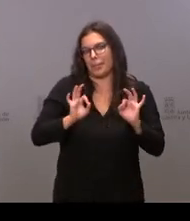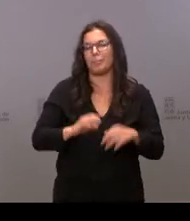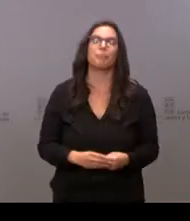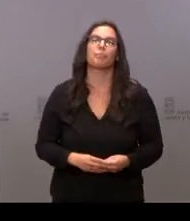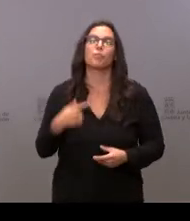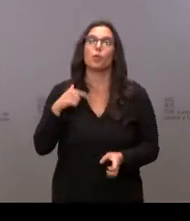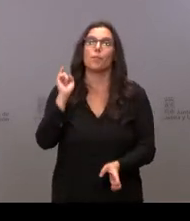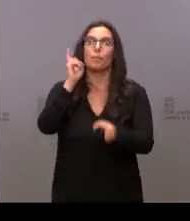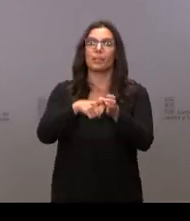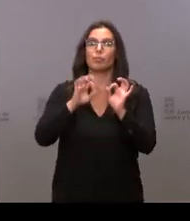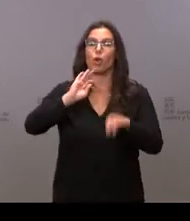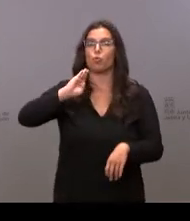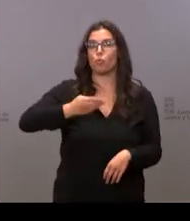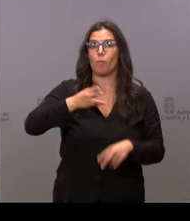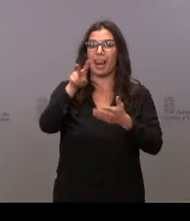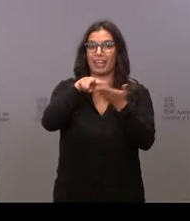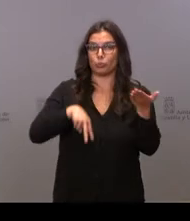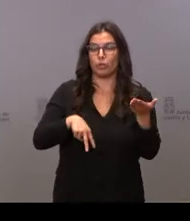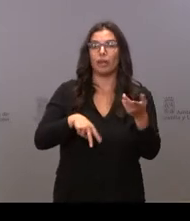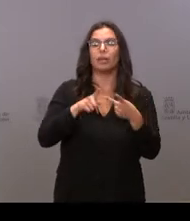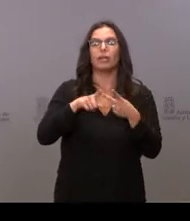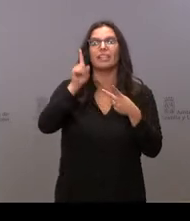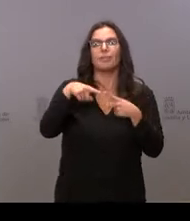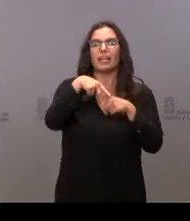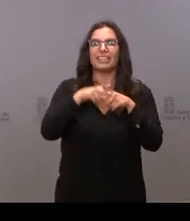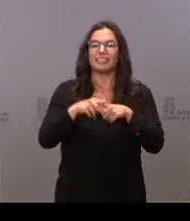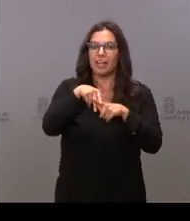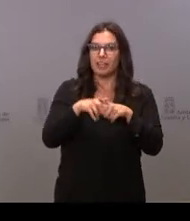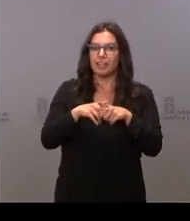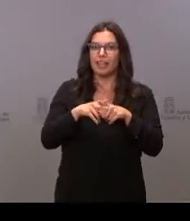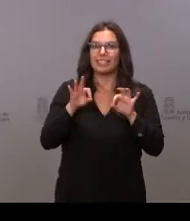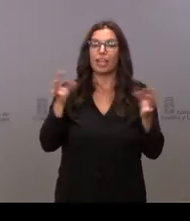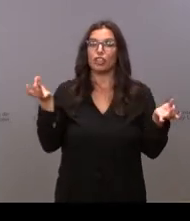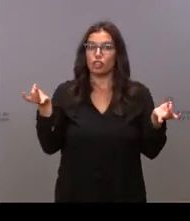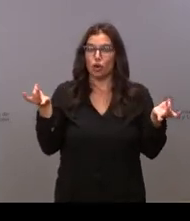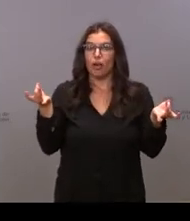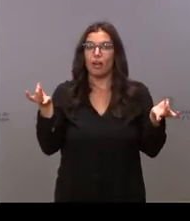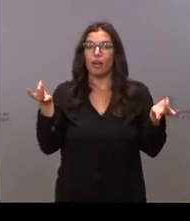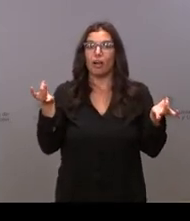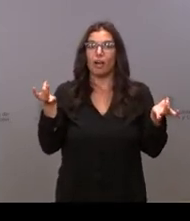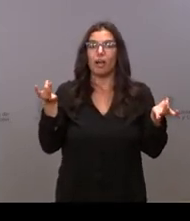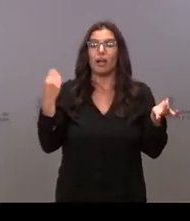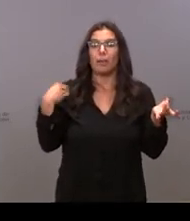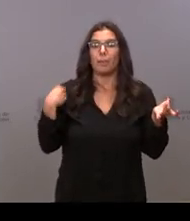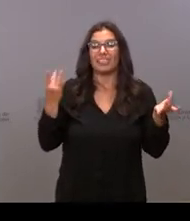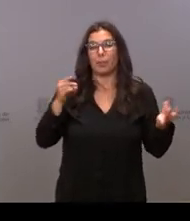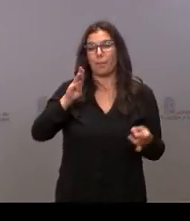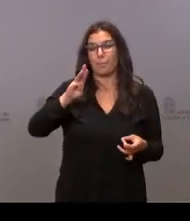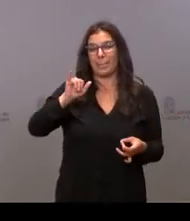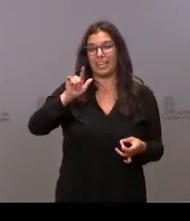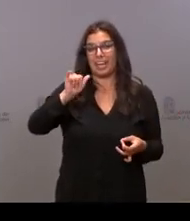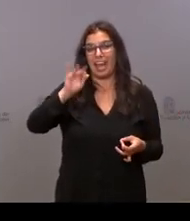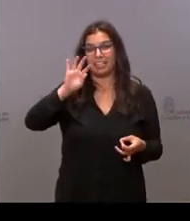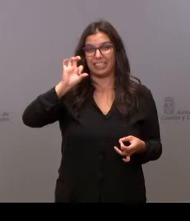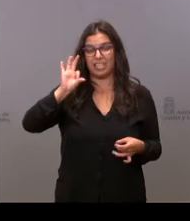Participo en el club de lectura, en talleres de yoga y de pilates, y después